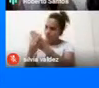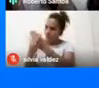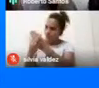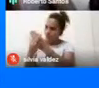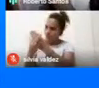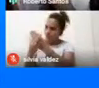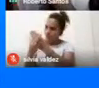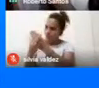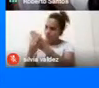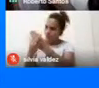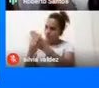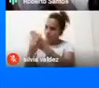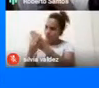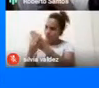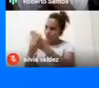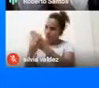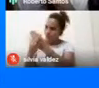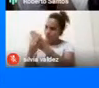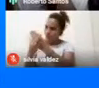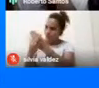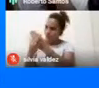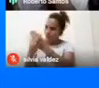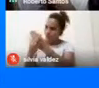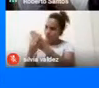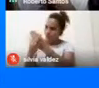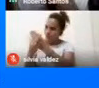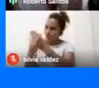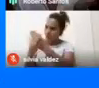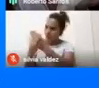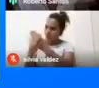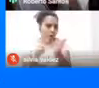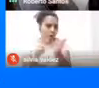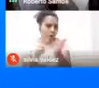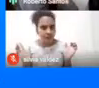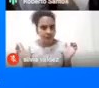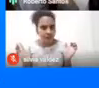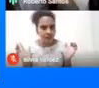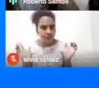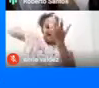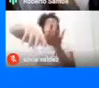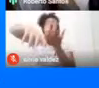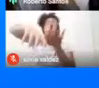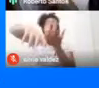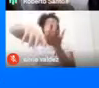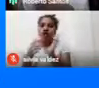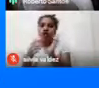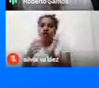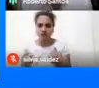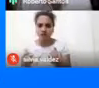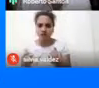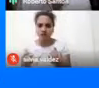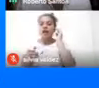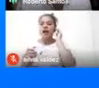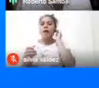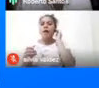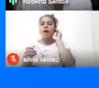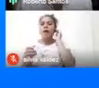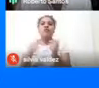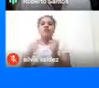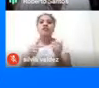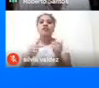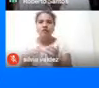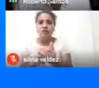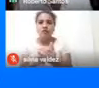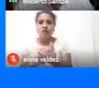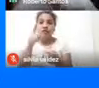mundo Está como está En el desorden En el que está Entonces Una buena manera Una buena